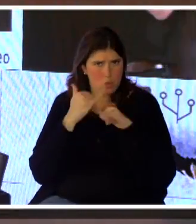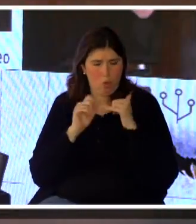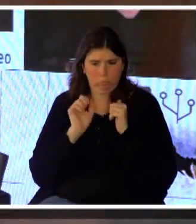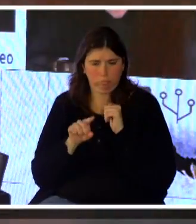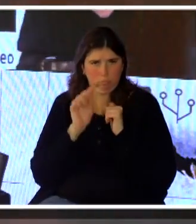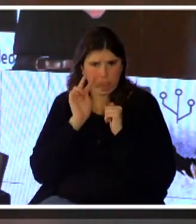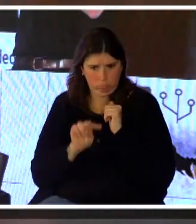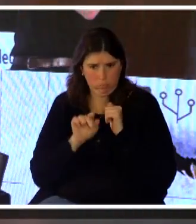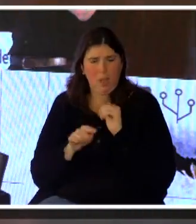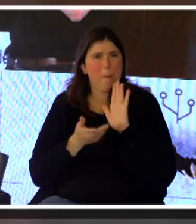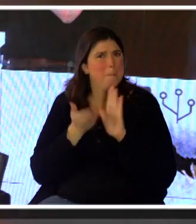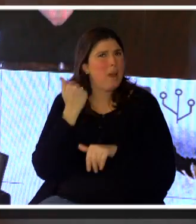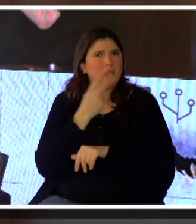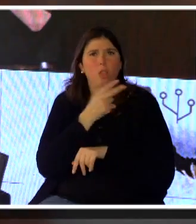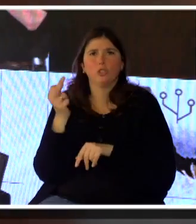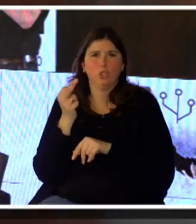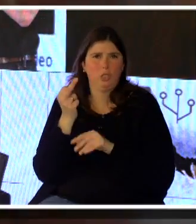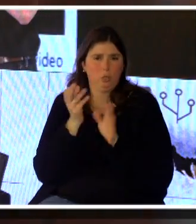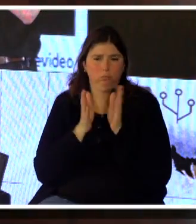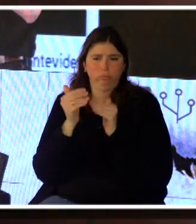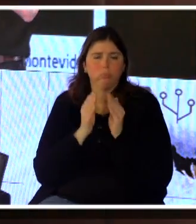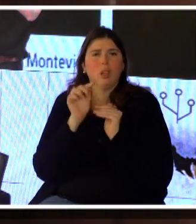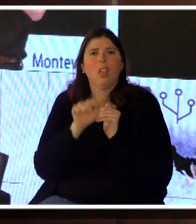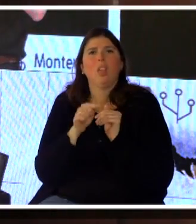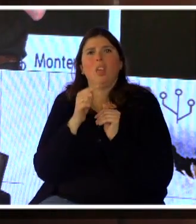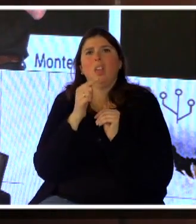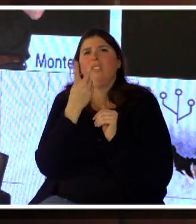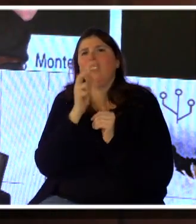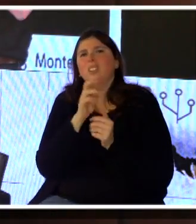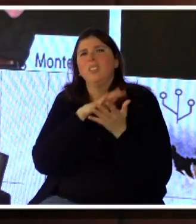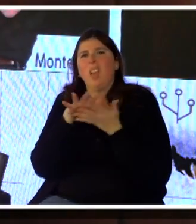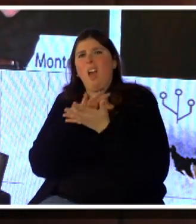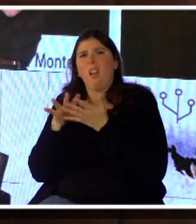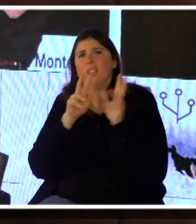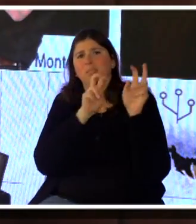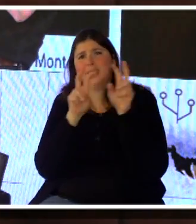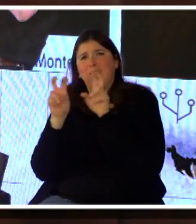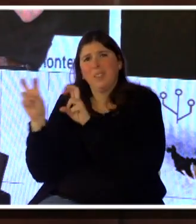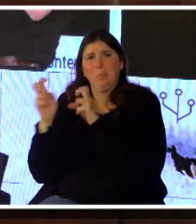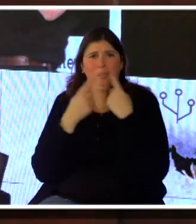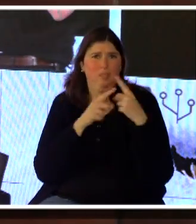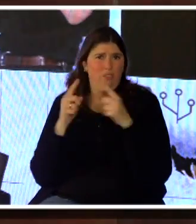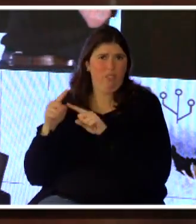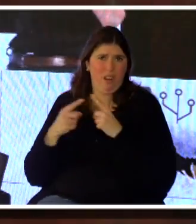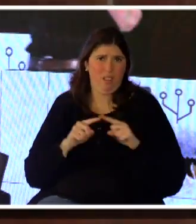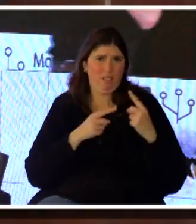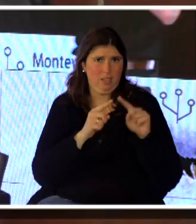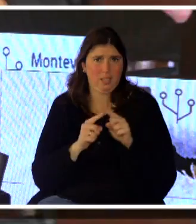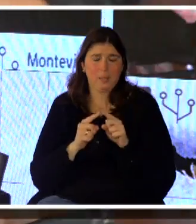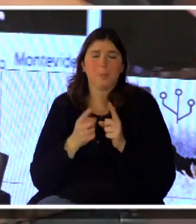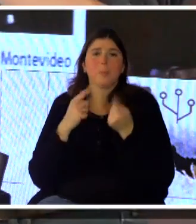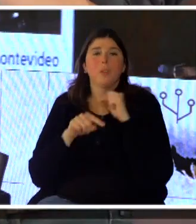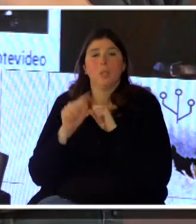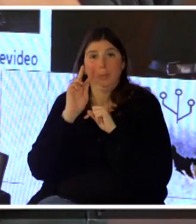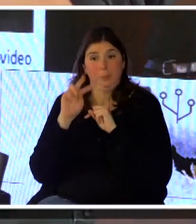cerca de 200 cubos de información agrupados en 20 áreas temáticas distintas. Y fíjense, porque acá es donde viene